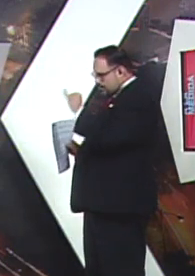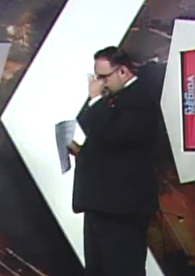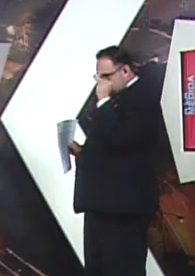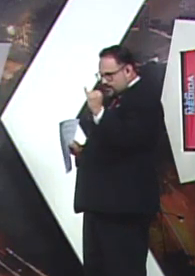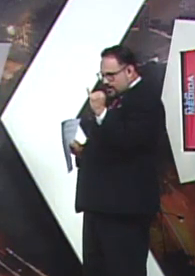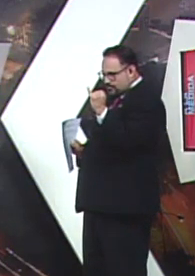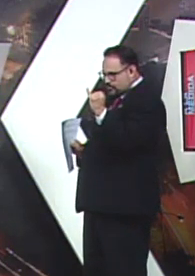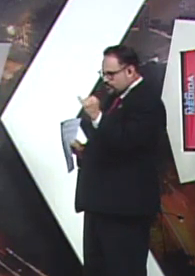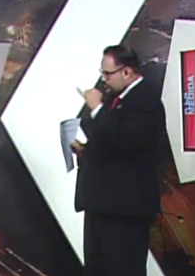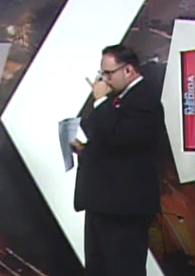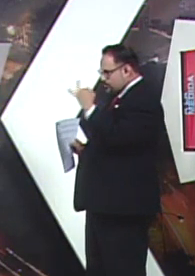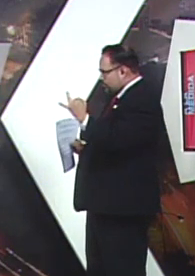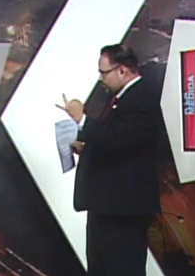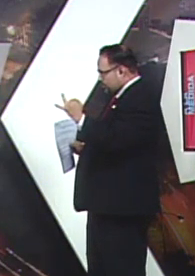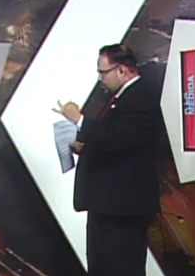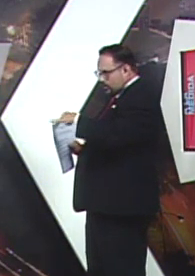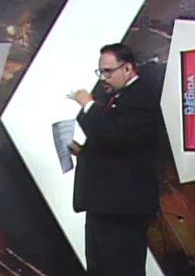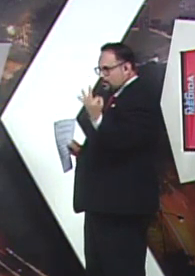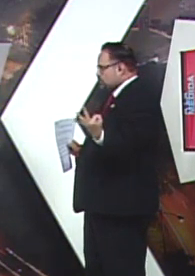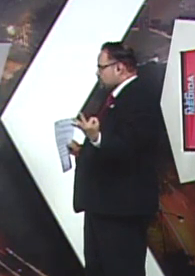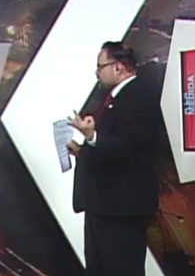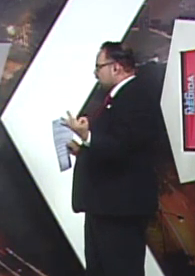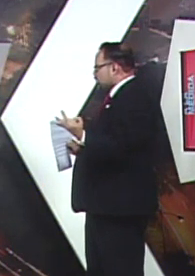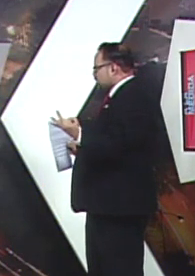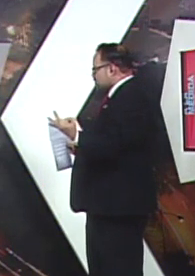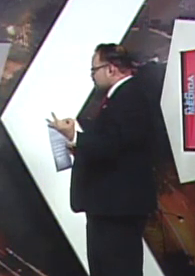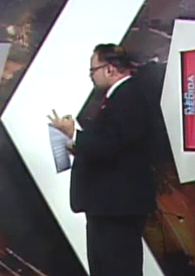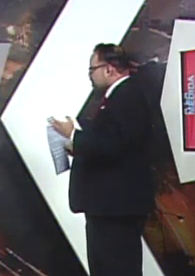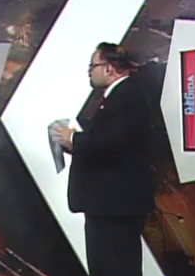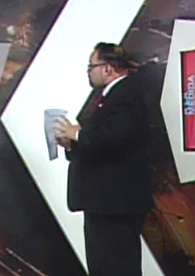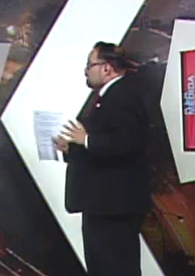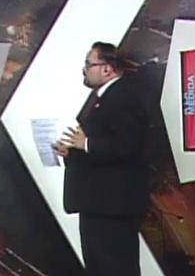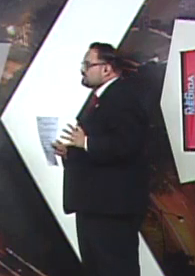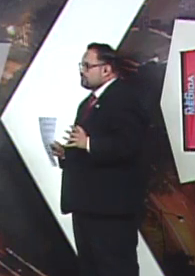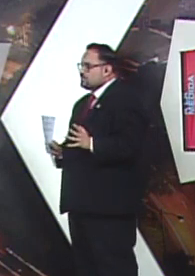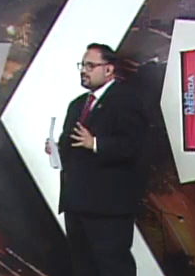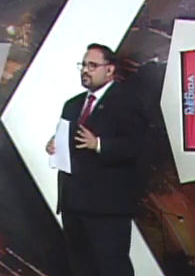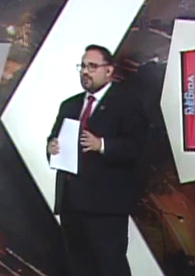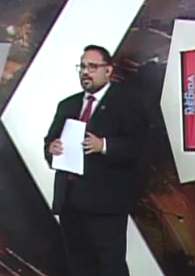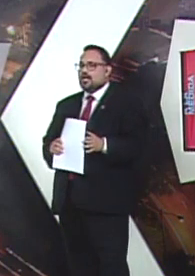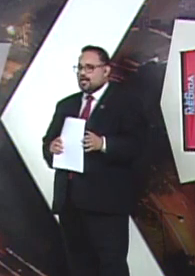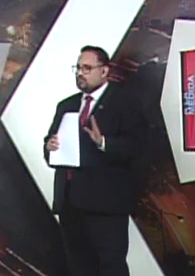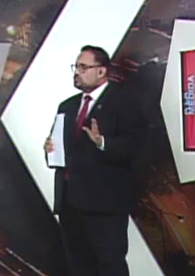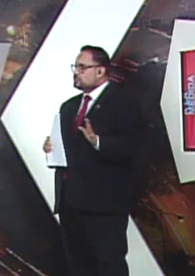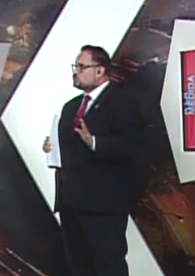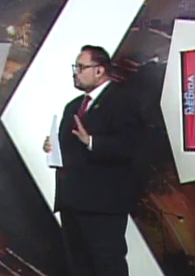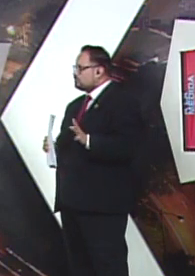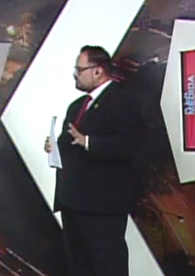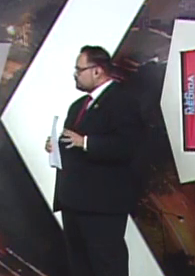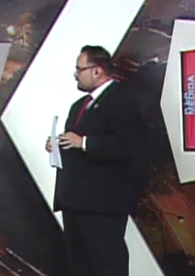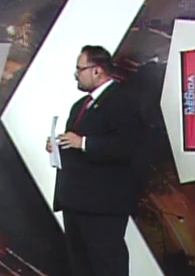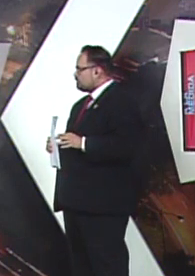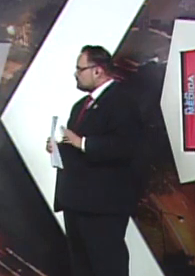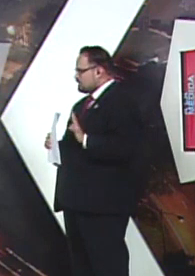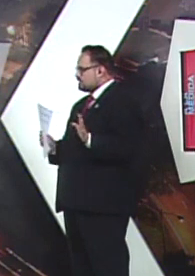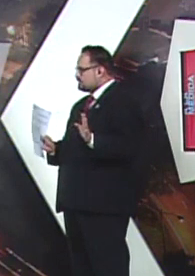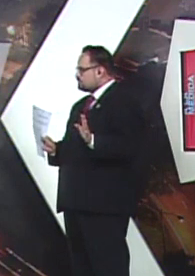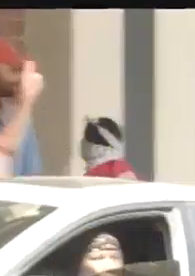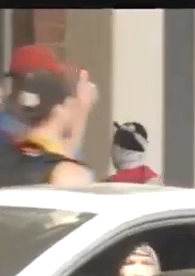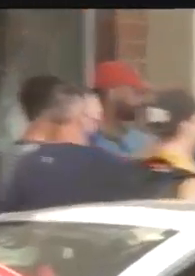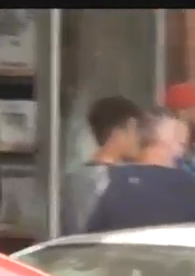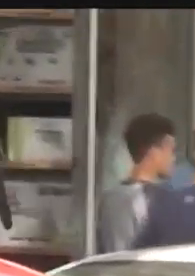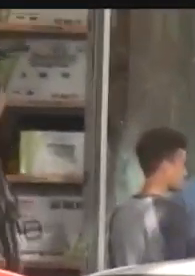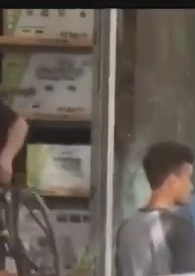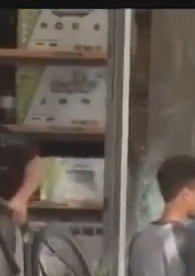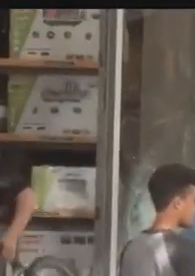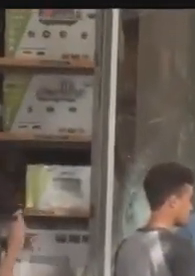tres ciudades Minneapolis, New York y no digamos la ciudad de Washington vieron este fin de semana estos disturbios, estos saqueos y esta